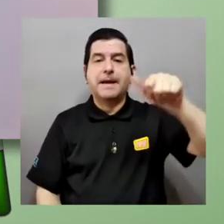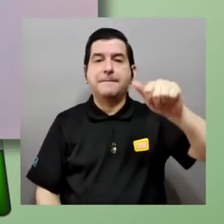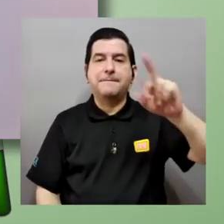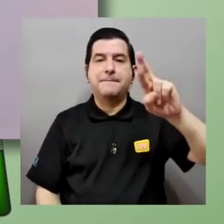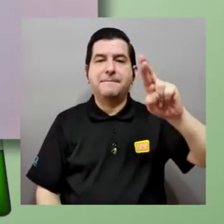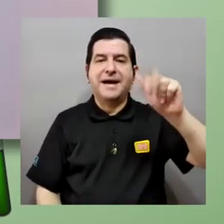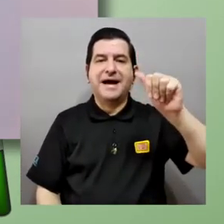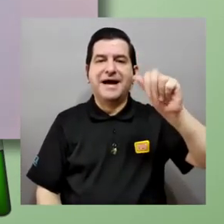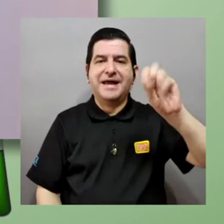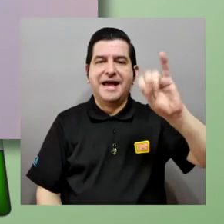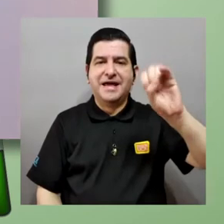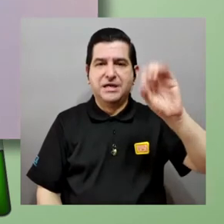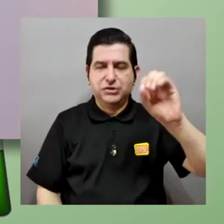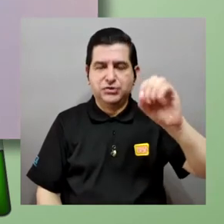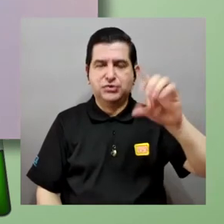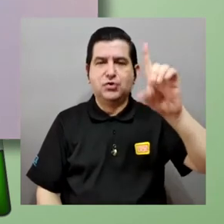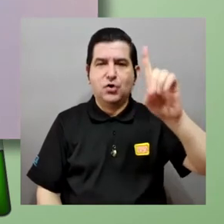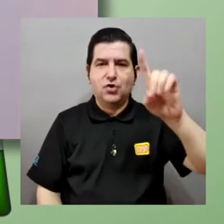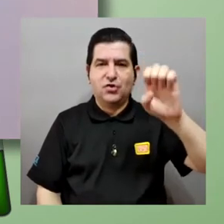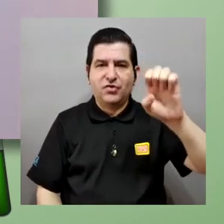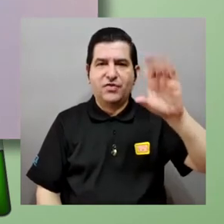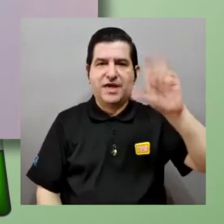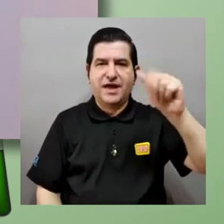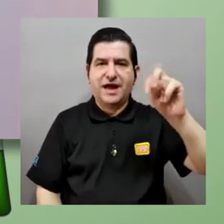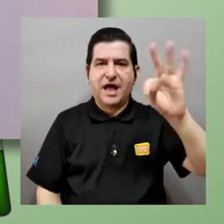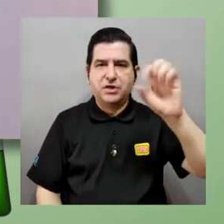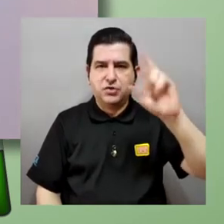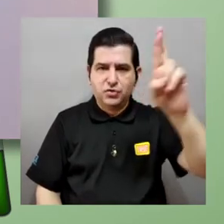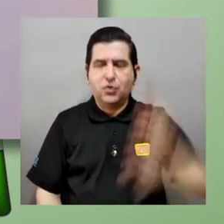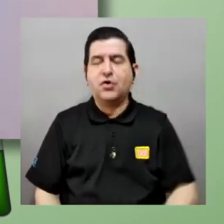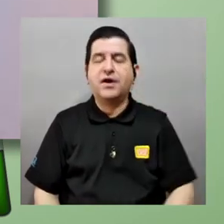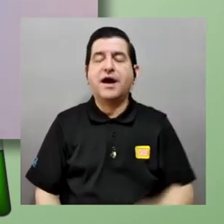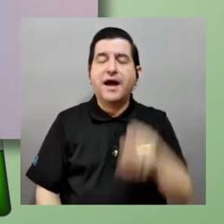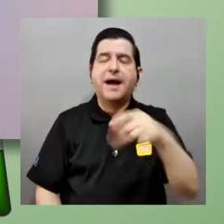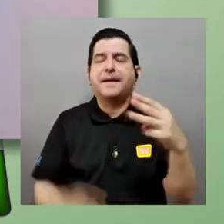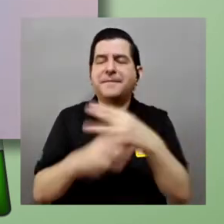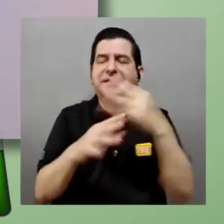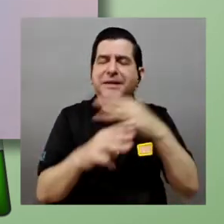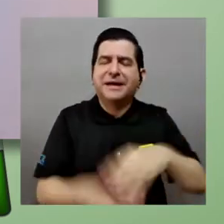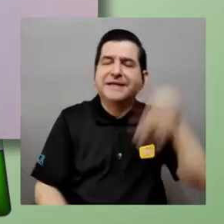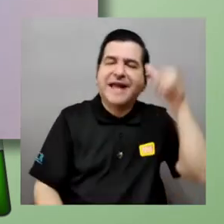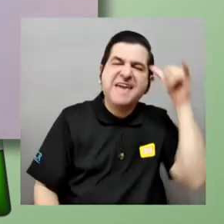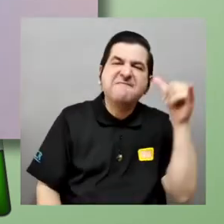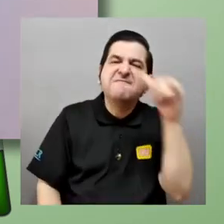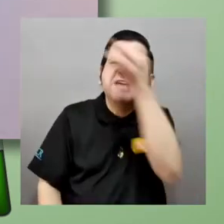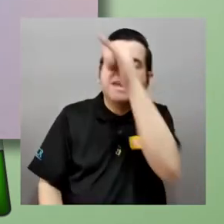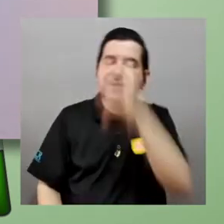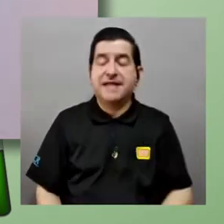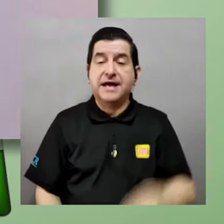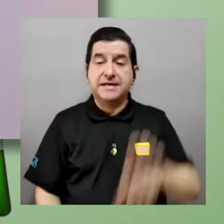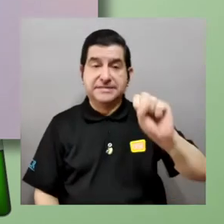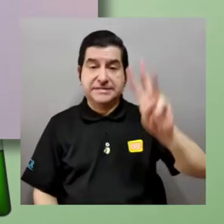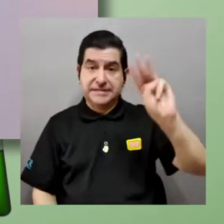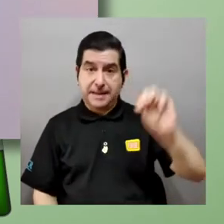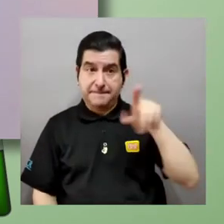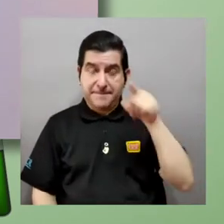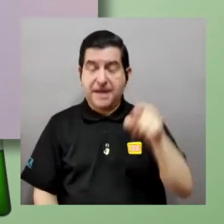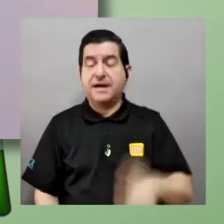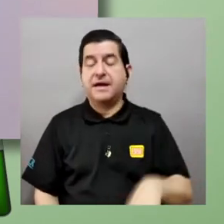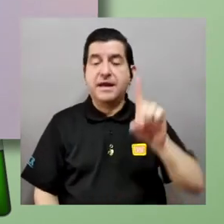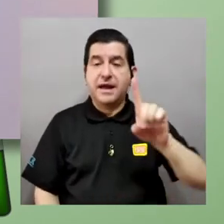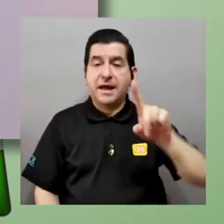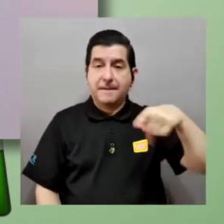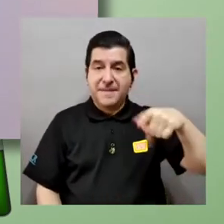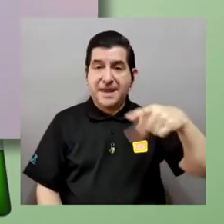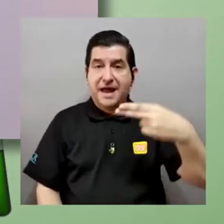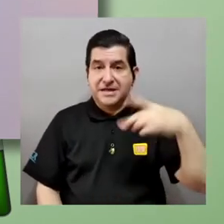paraíso de cantor los infinitos en las matemáticas para eso hemos invitado a la ph de samaria montenegro ella